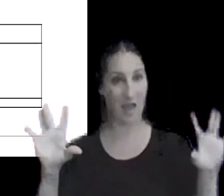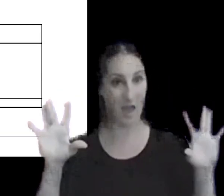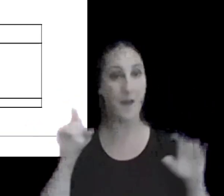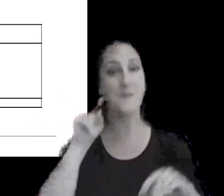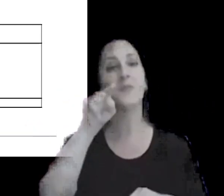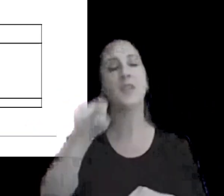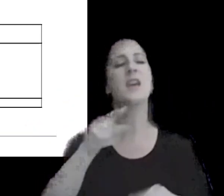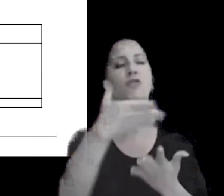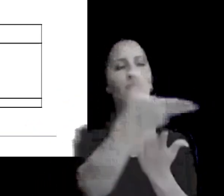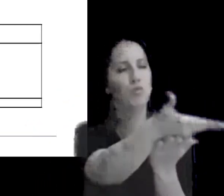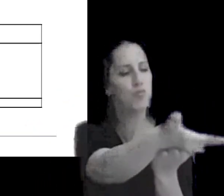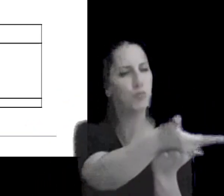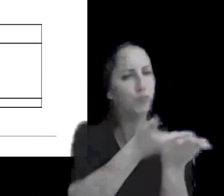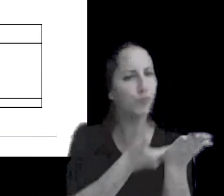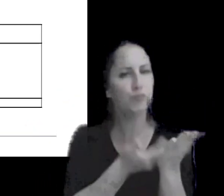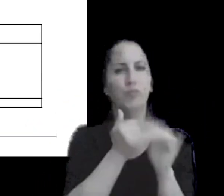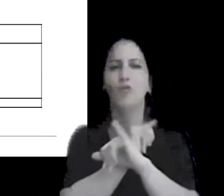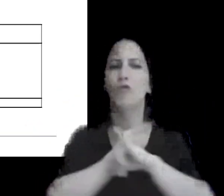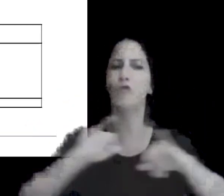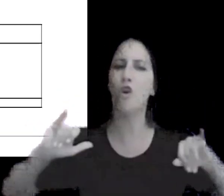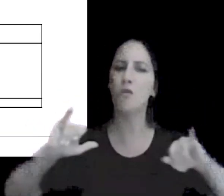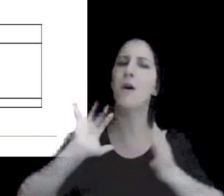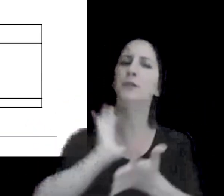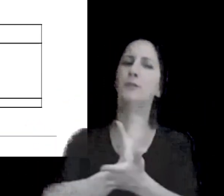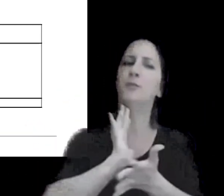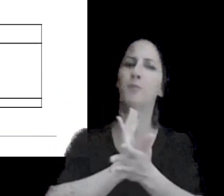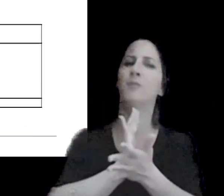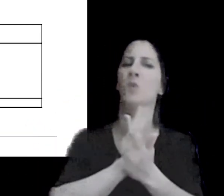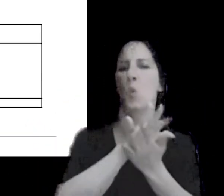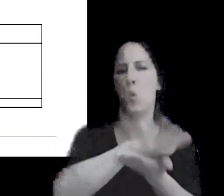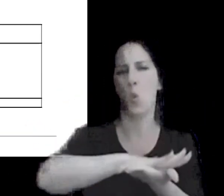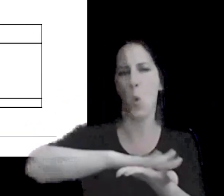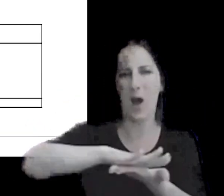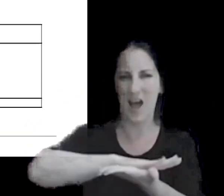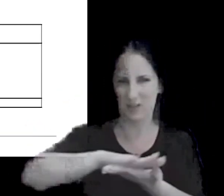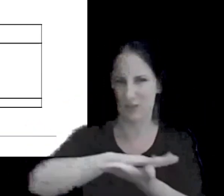reporte diríamos estandarizado